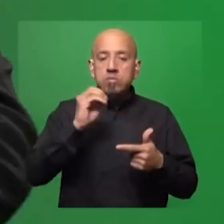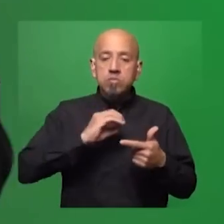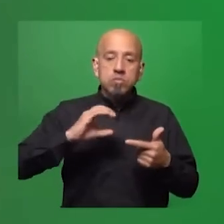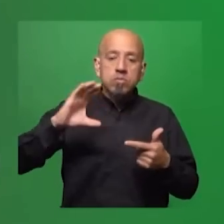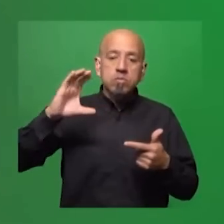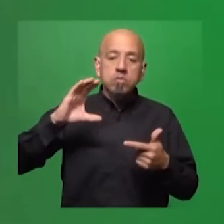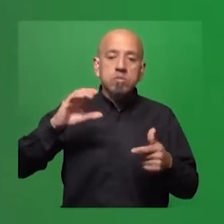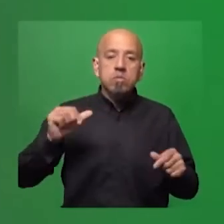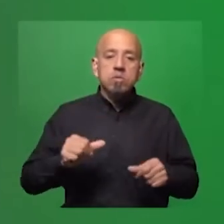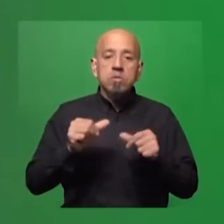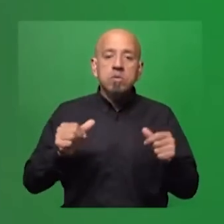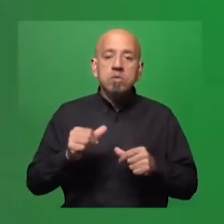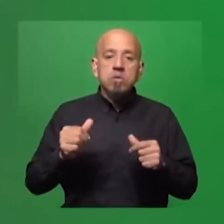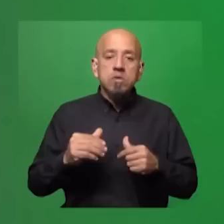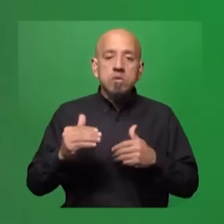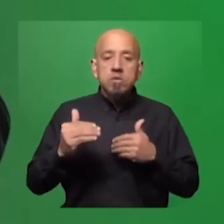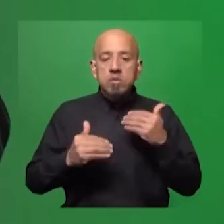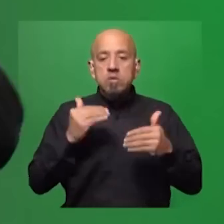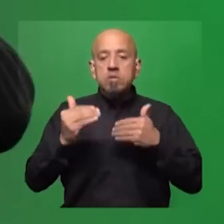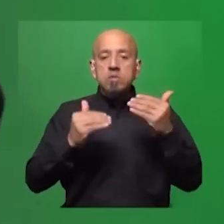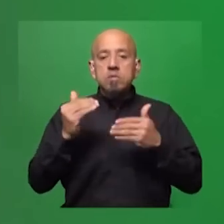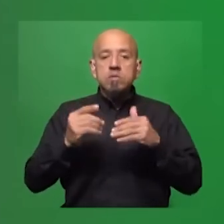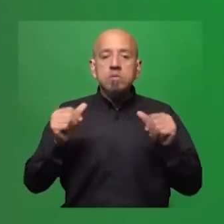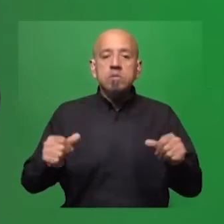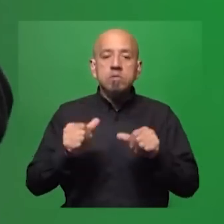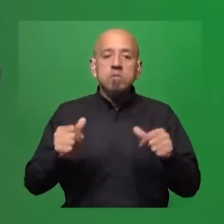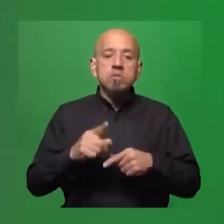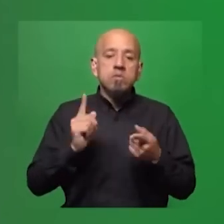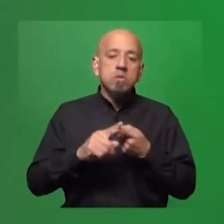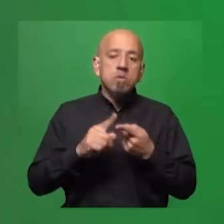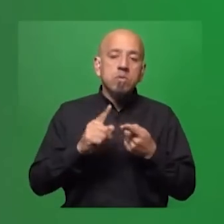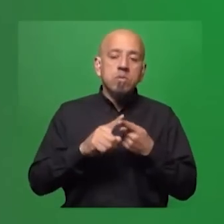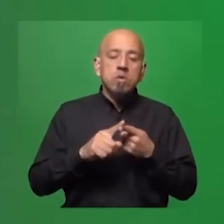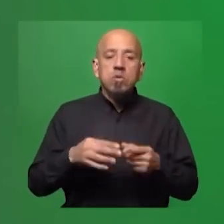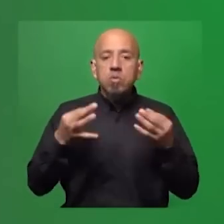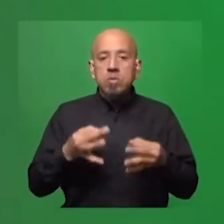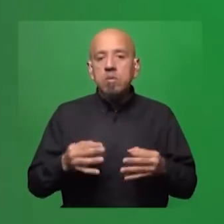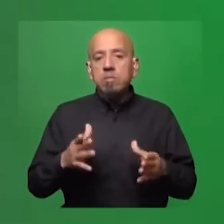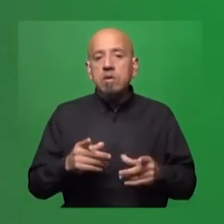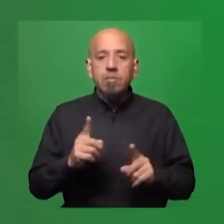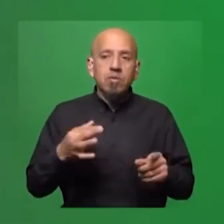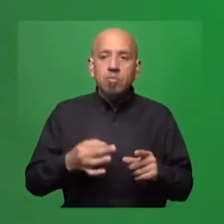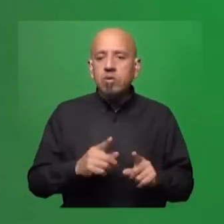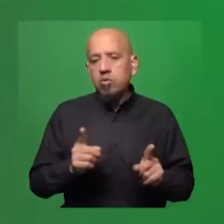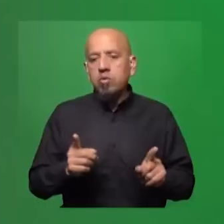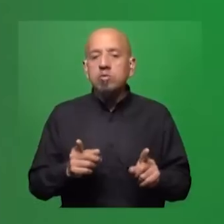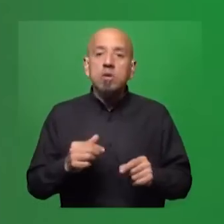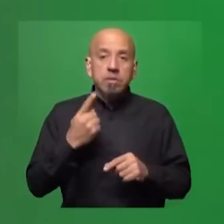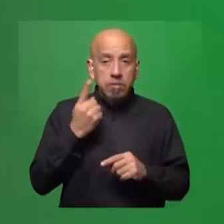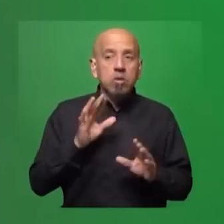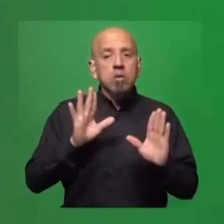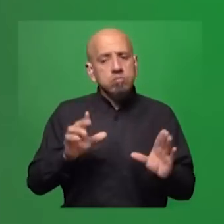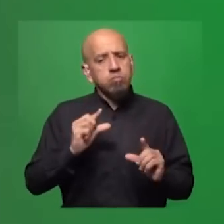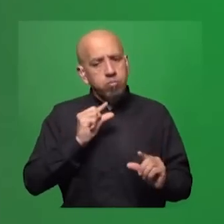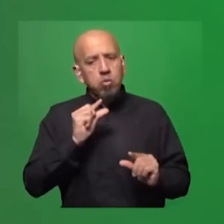Van construyendo esto con fase sucesiva. No hicieron un acuerdo primero completo para luego no cumplirlo. Dijeron, vamos paso a